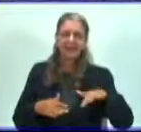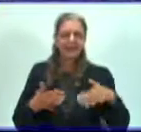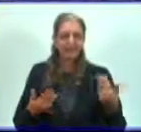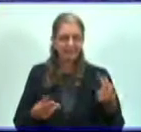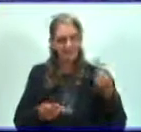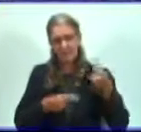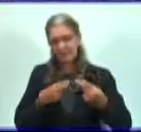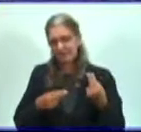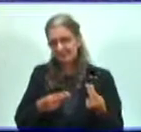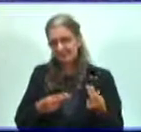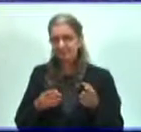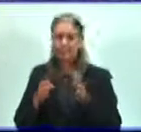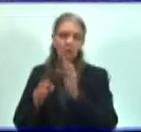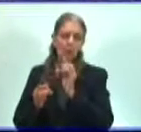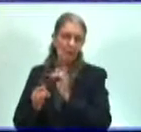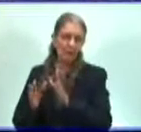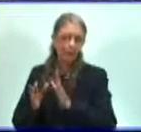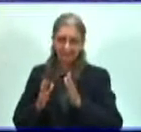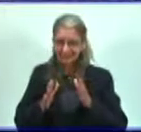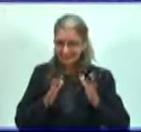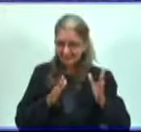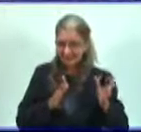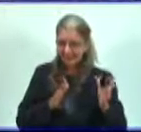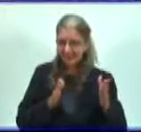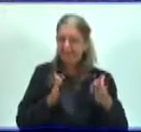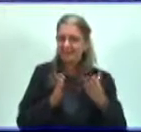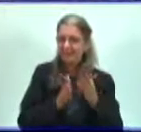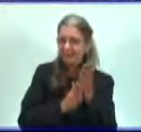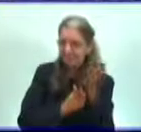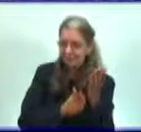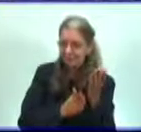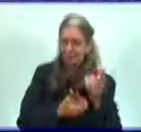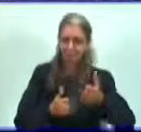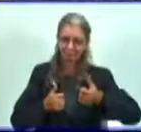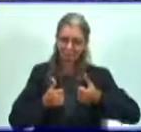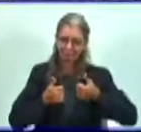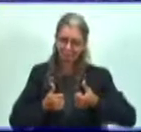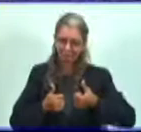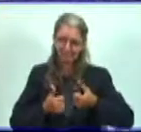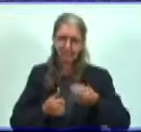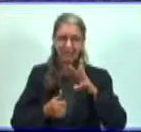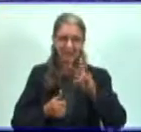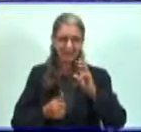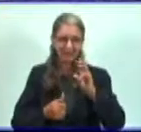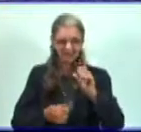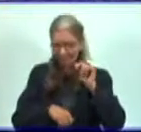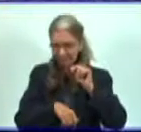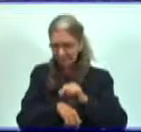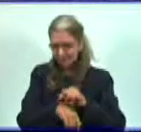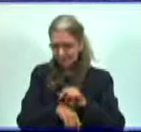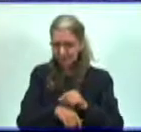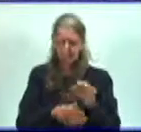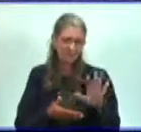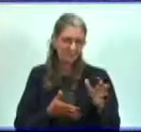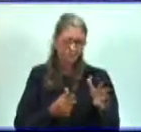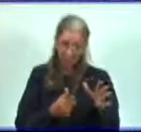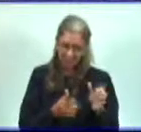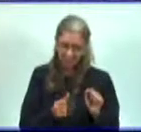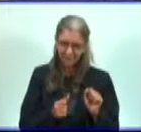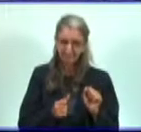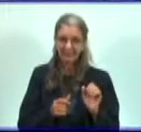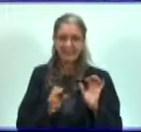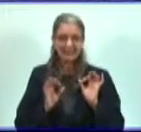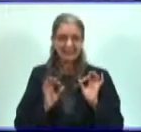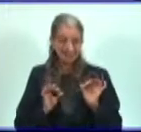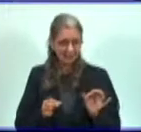desarrollo eficiente de este espacio de 30 minutos aproximados, siempre vamos a